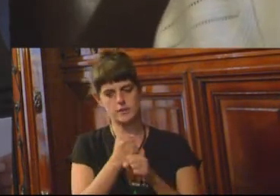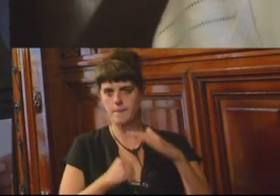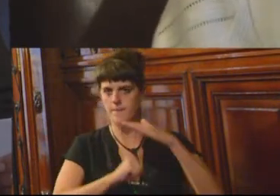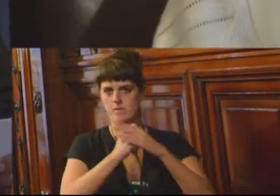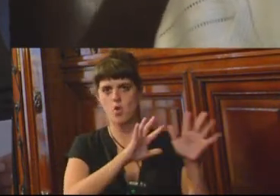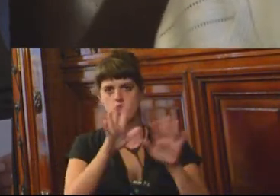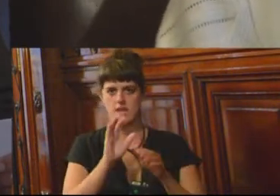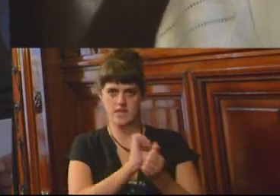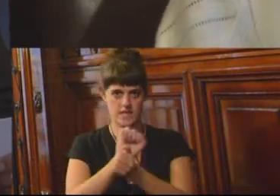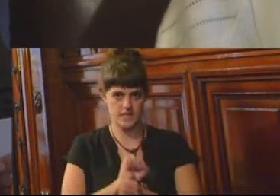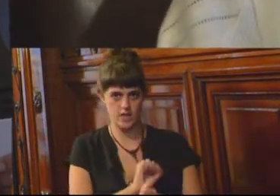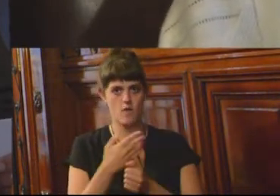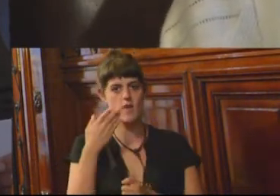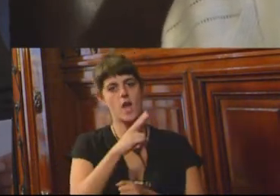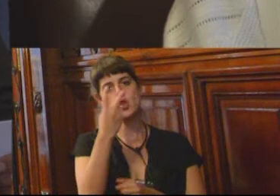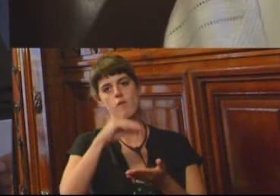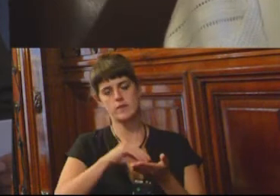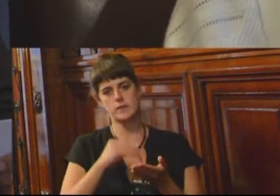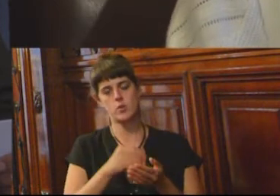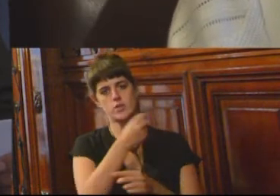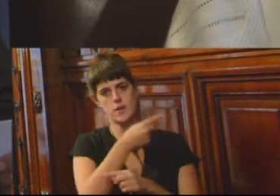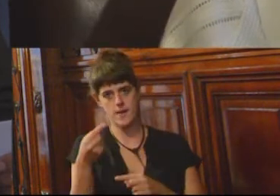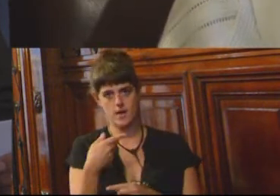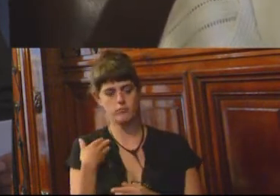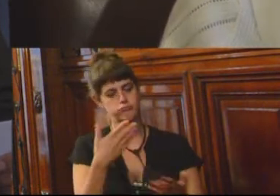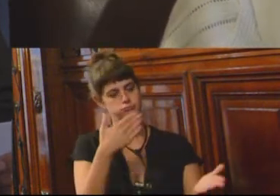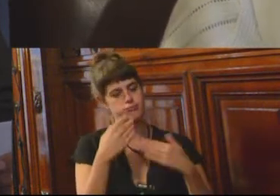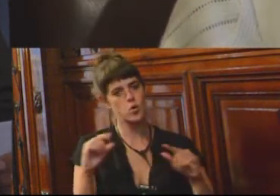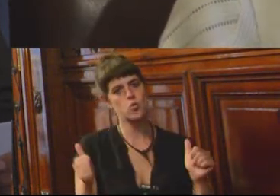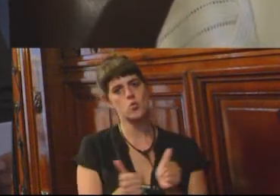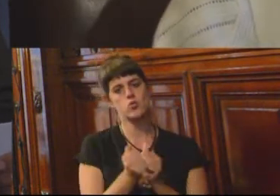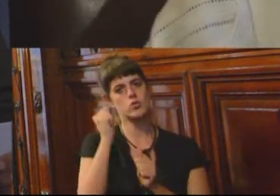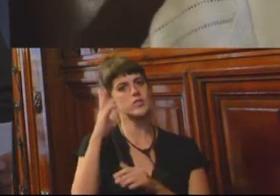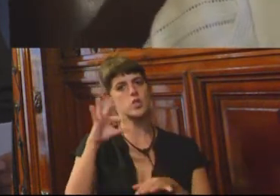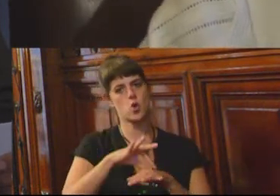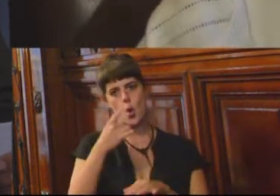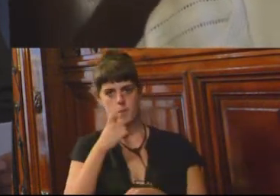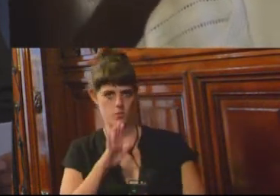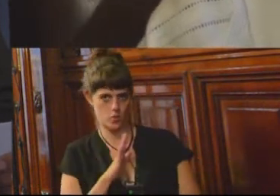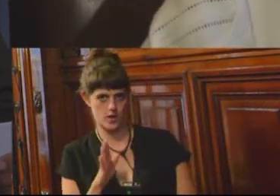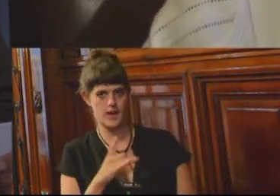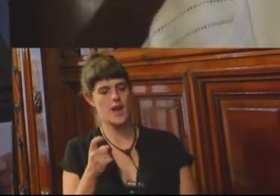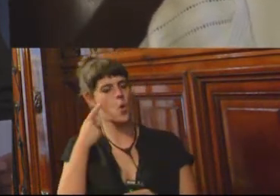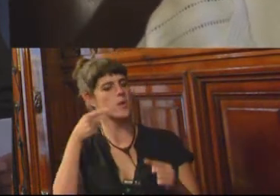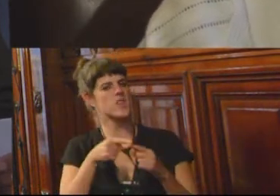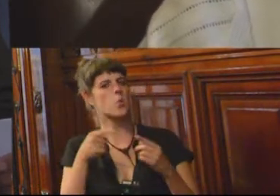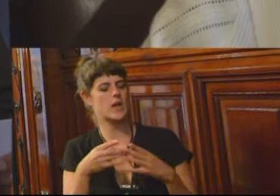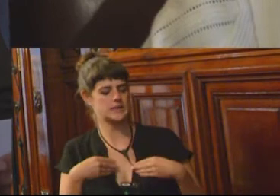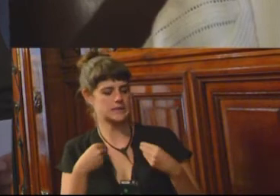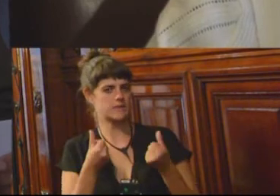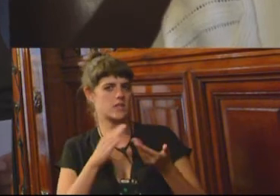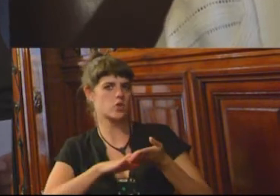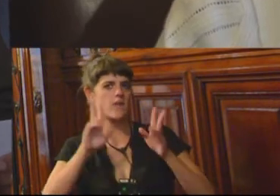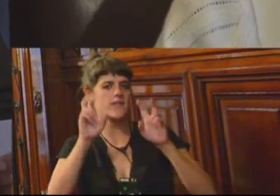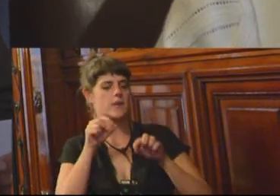semana para dialogar con un psicólogo o psicóloga que guíe la reunión y con ello lograr concientizar y sensibilizar en la temática sobre sus